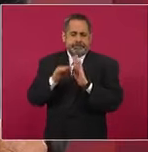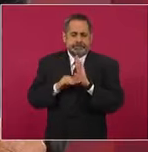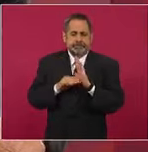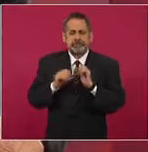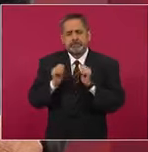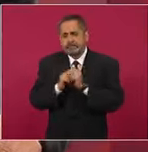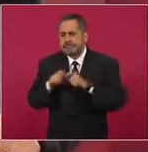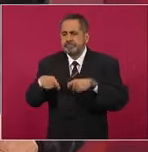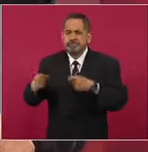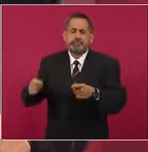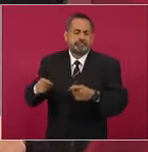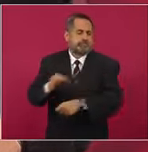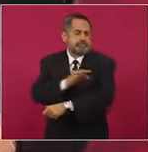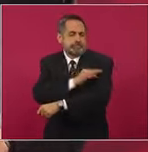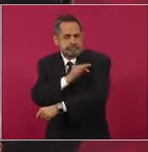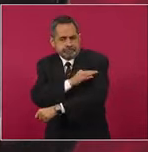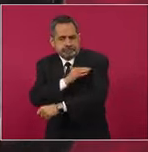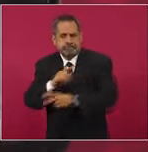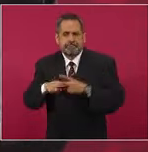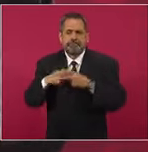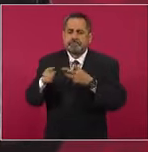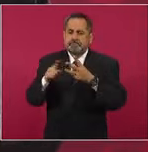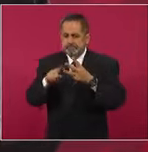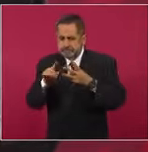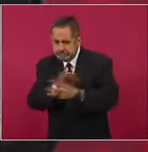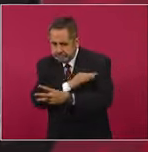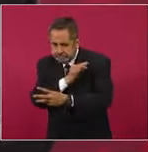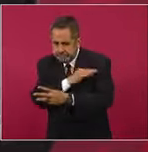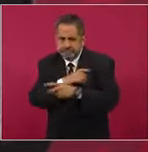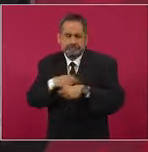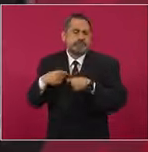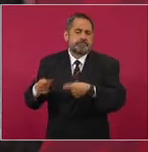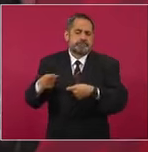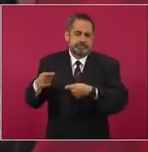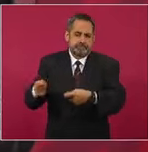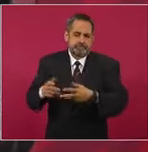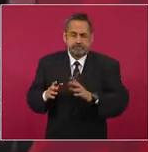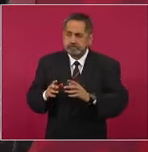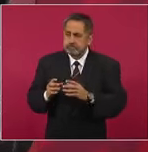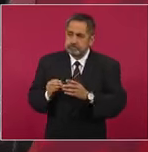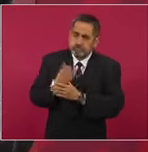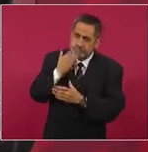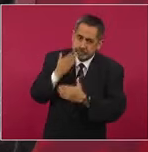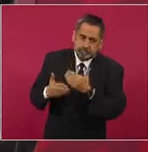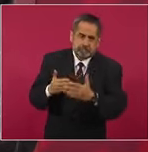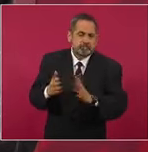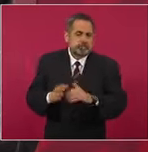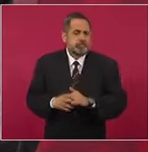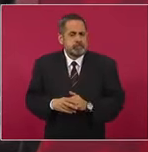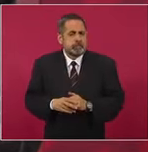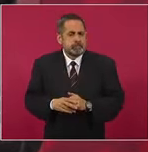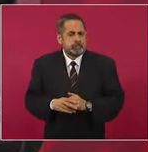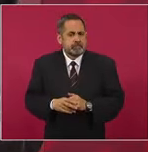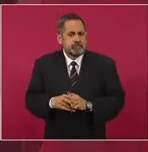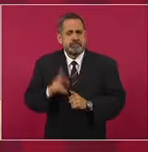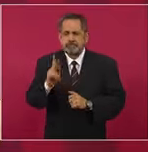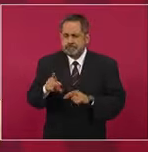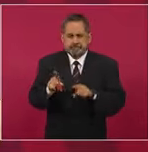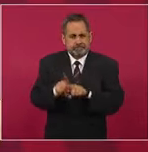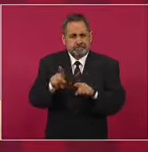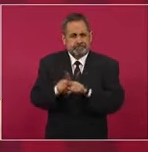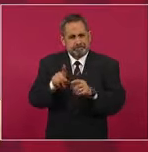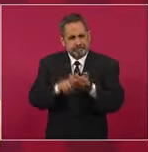aplicaran sus vacunas y sus refuerzos, pero salieron adelante. En el caso también de la salud, es